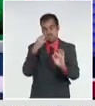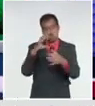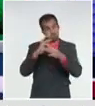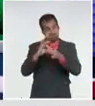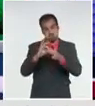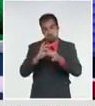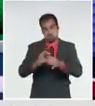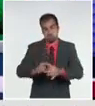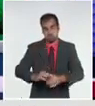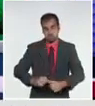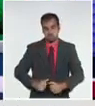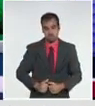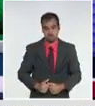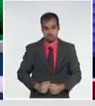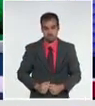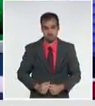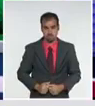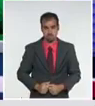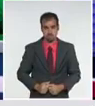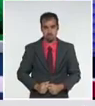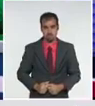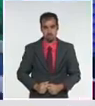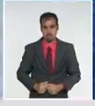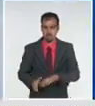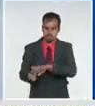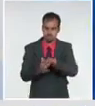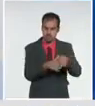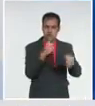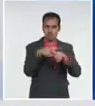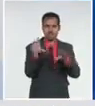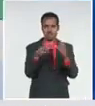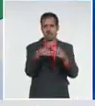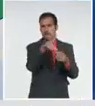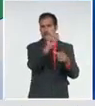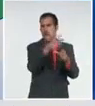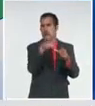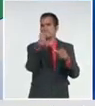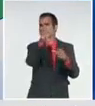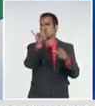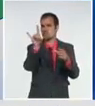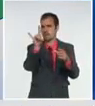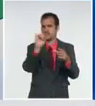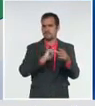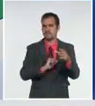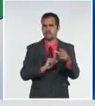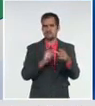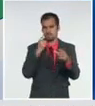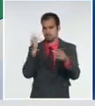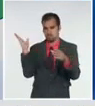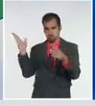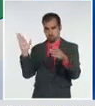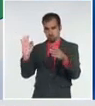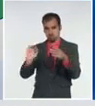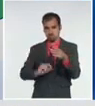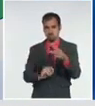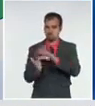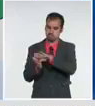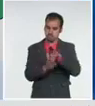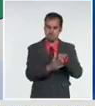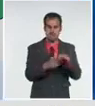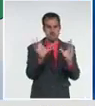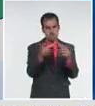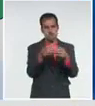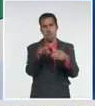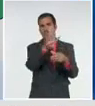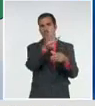de 20 a 39 años de edad, 335 personas ayer, de 40 a 59,